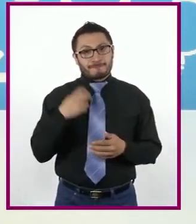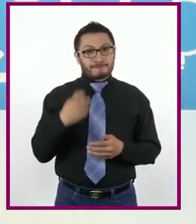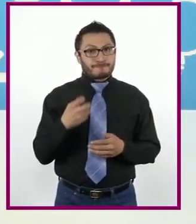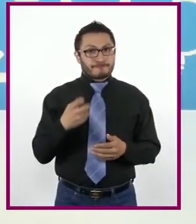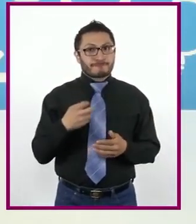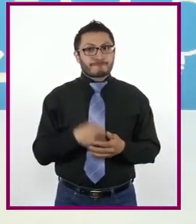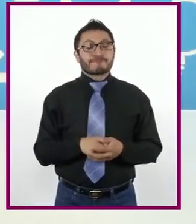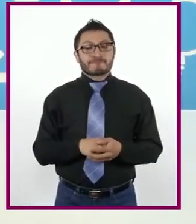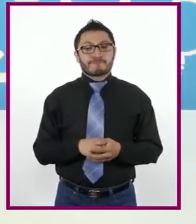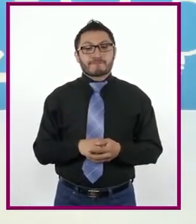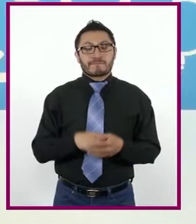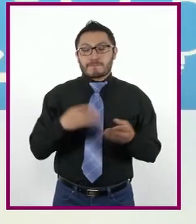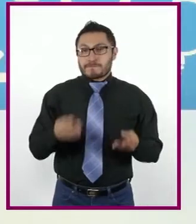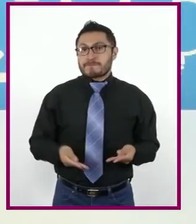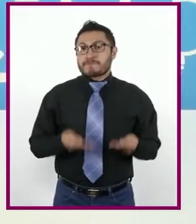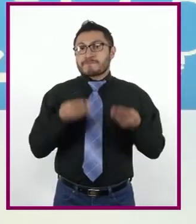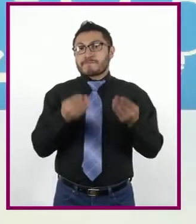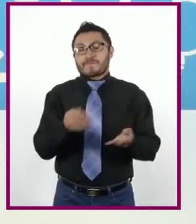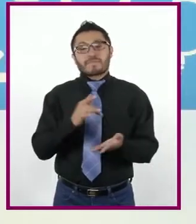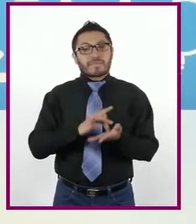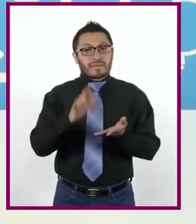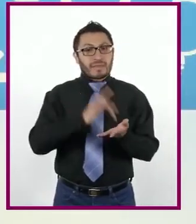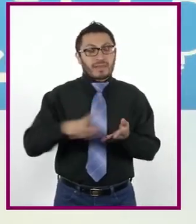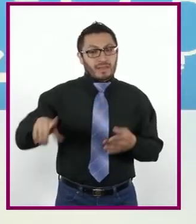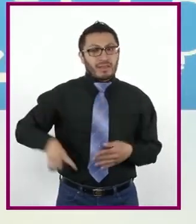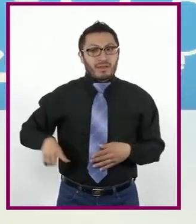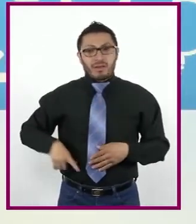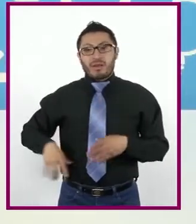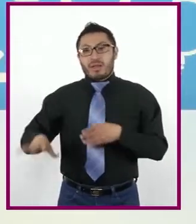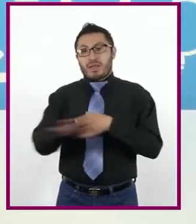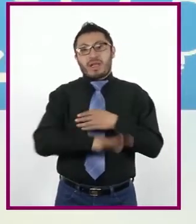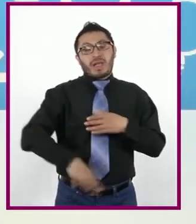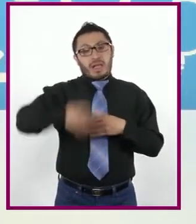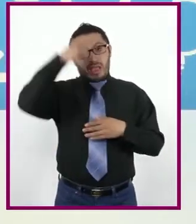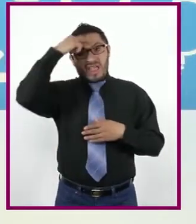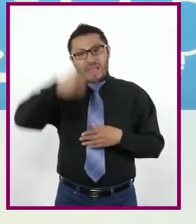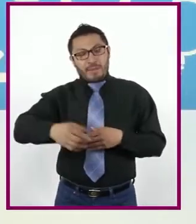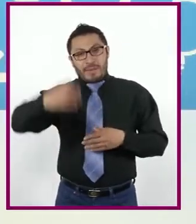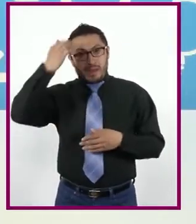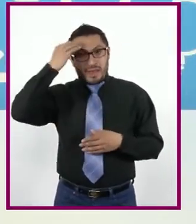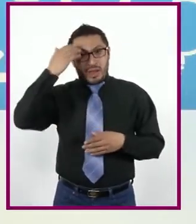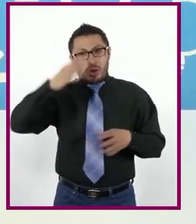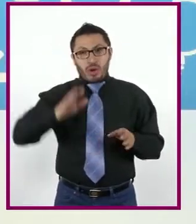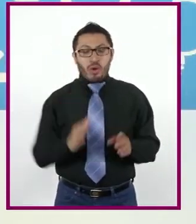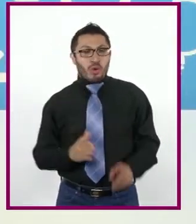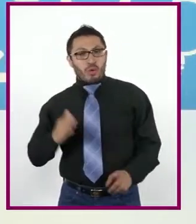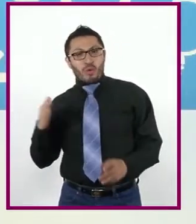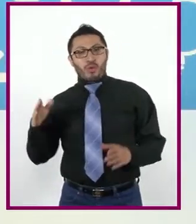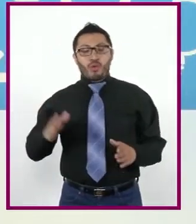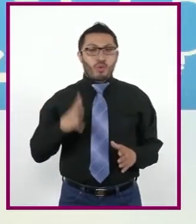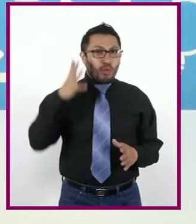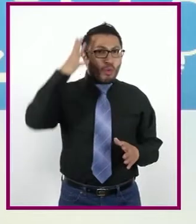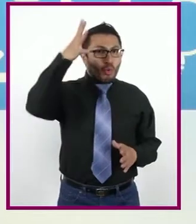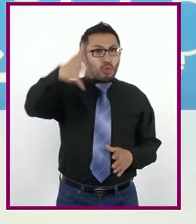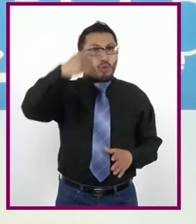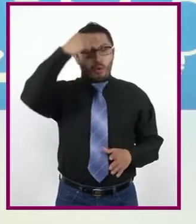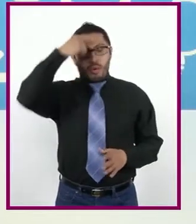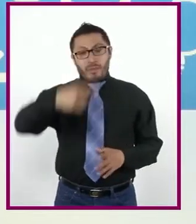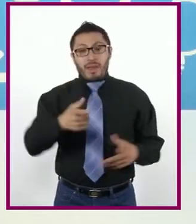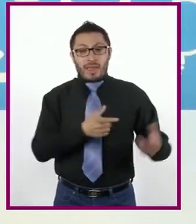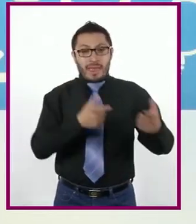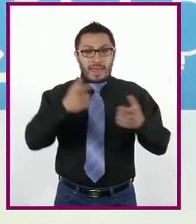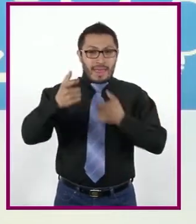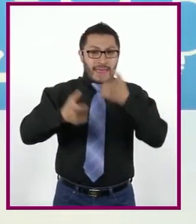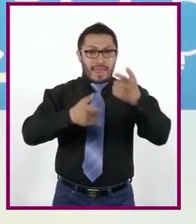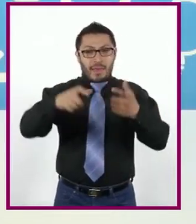índices les brindan a los gobiernos una base para conocer el rumbo por el que llevan la economía de su